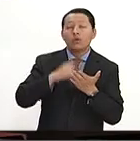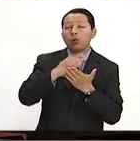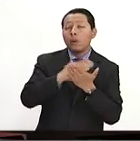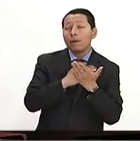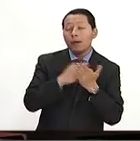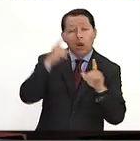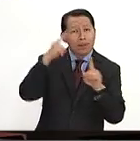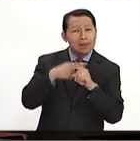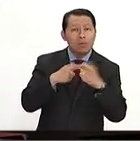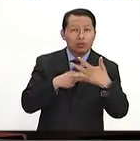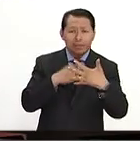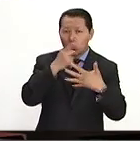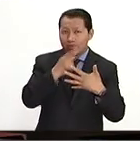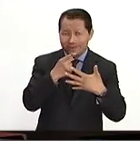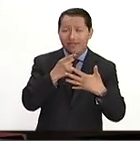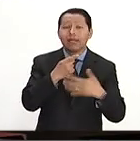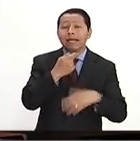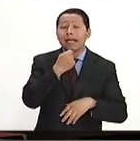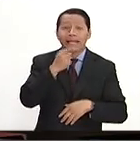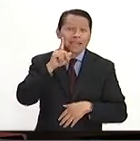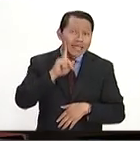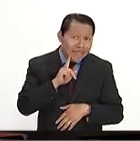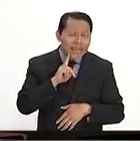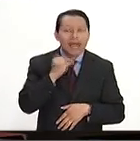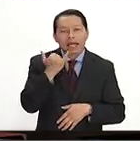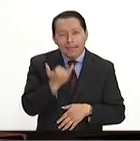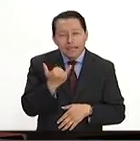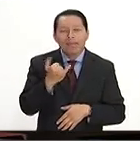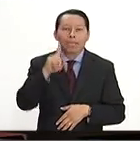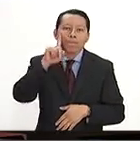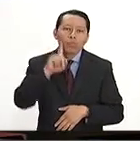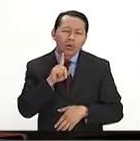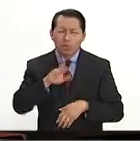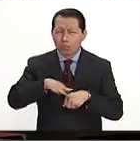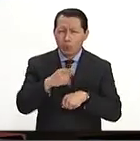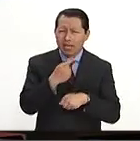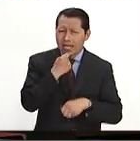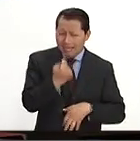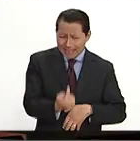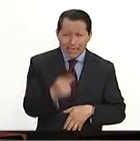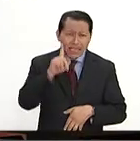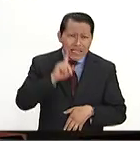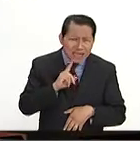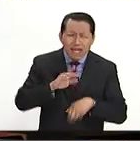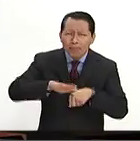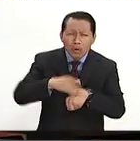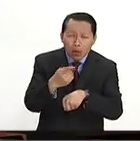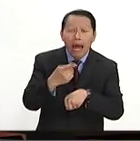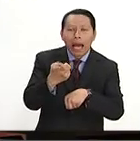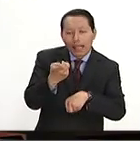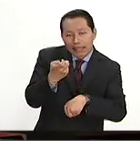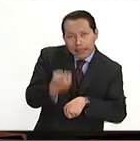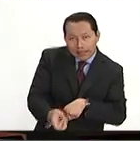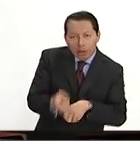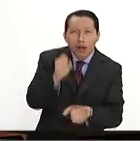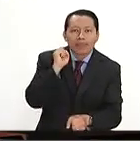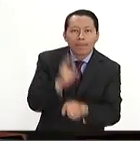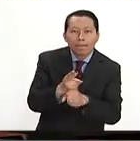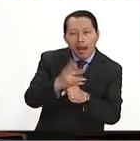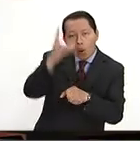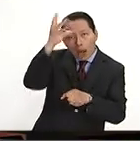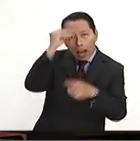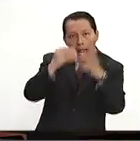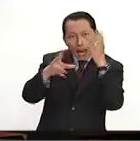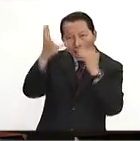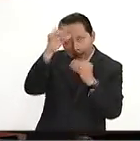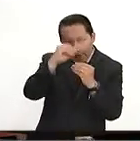empoderamiento de las niñas y de las mujeres. ¿Y por qué las niñas? Porque a partir de eso podemos hacer los cambios realmente culturales. Mucha gente